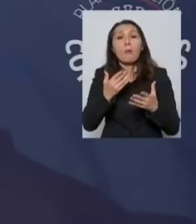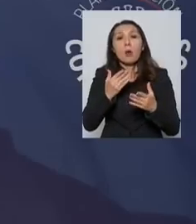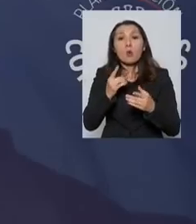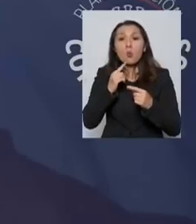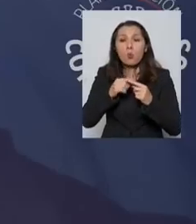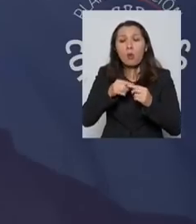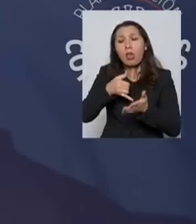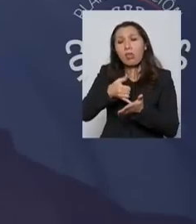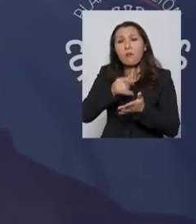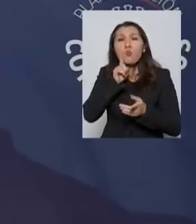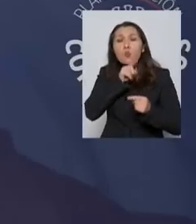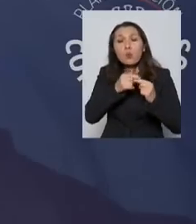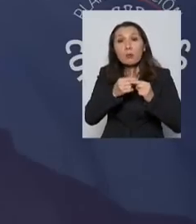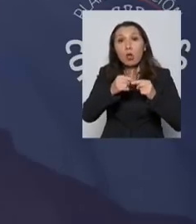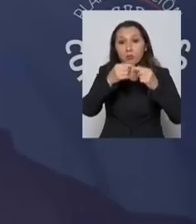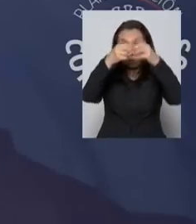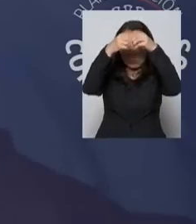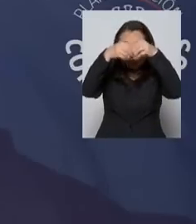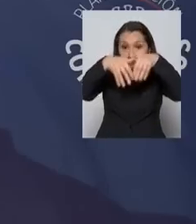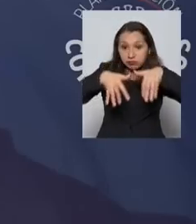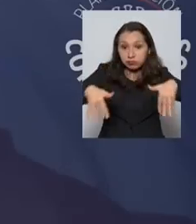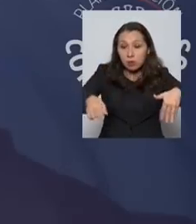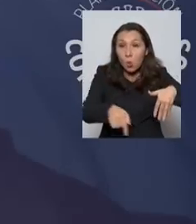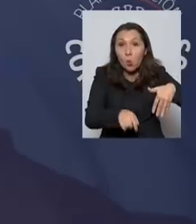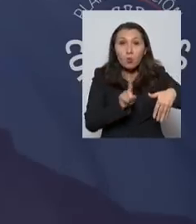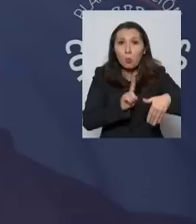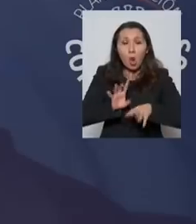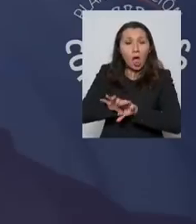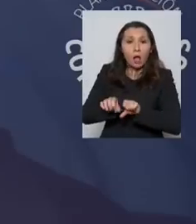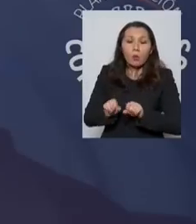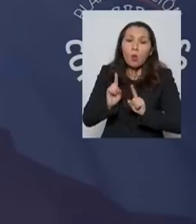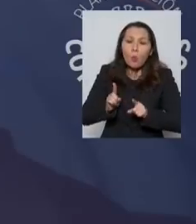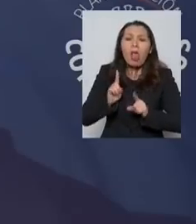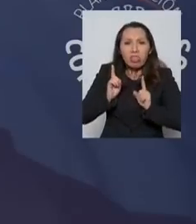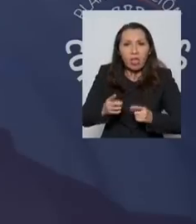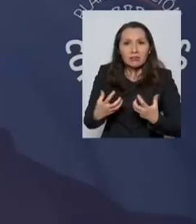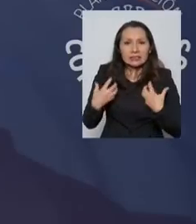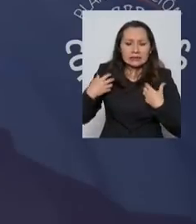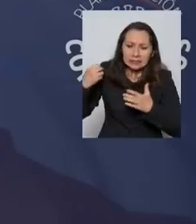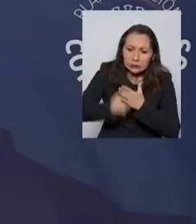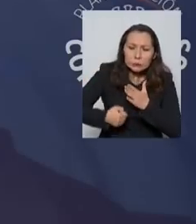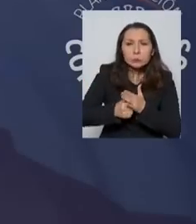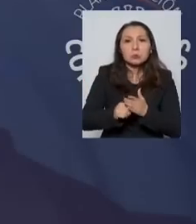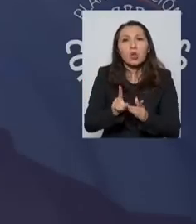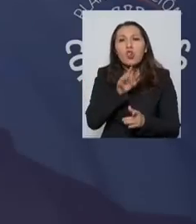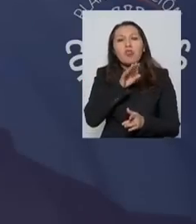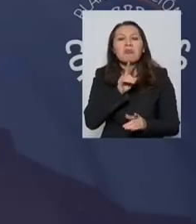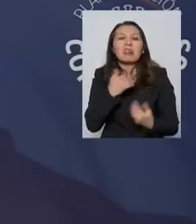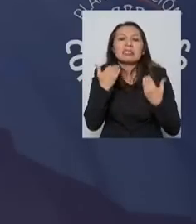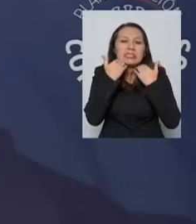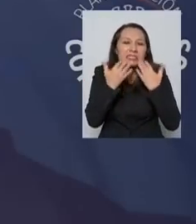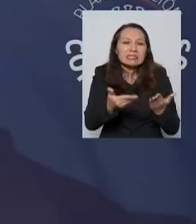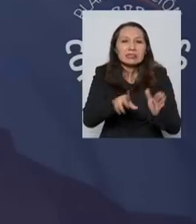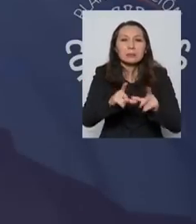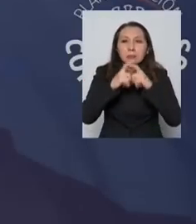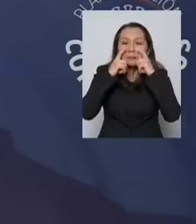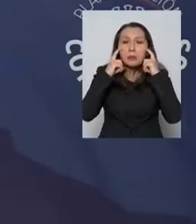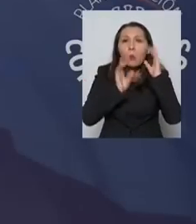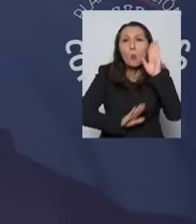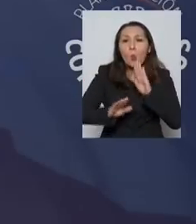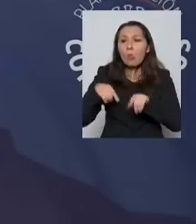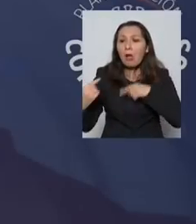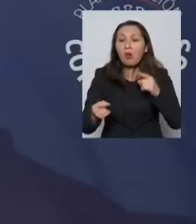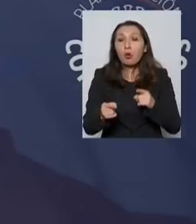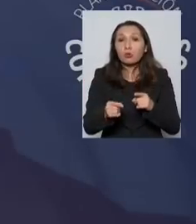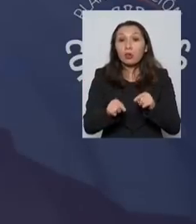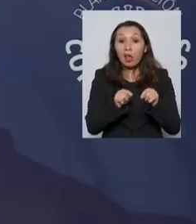más débil, que es quien no está de acuerdo en luchar, en usar la mascarilla, en preservar el bien de